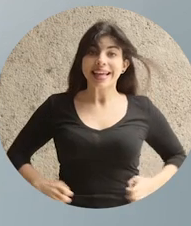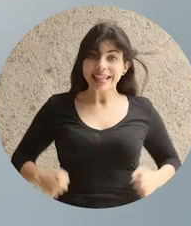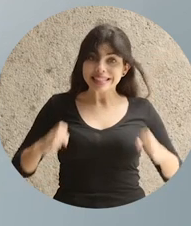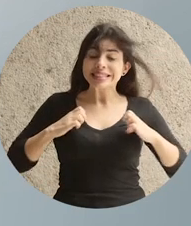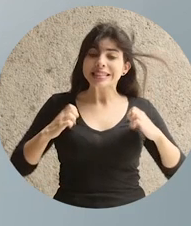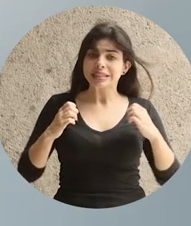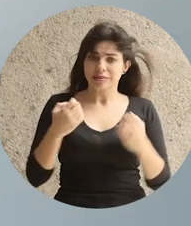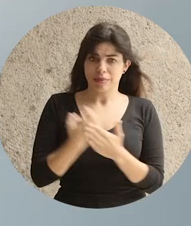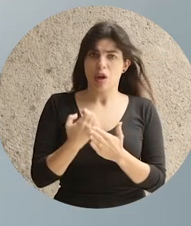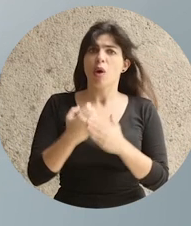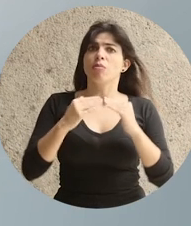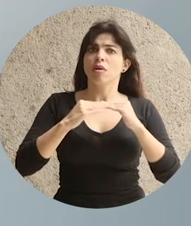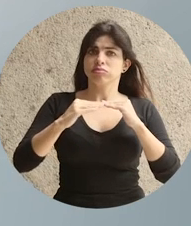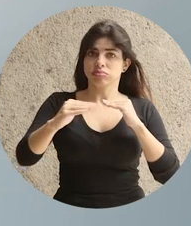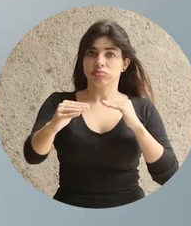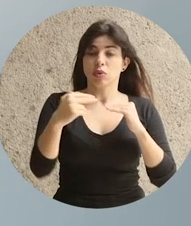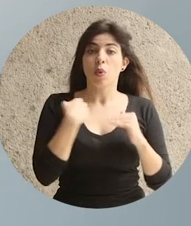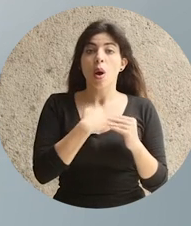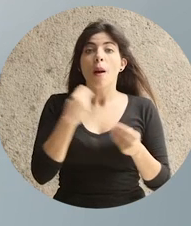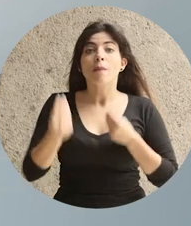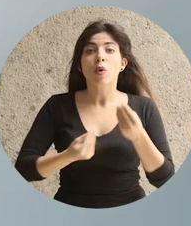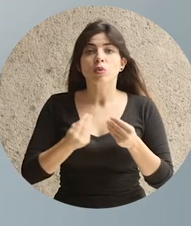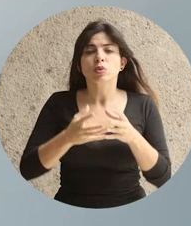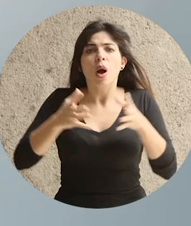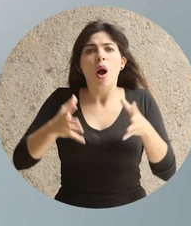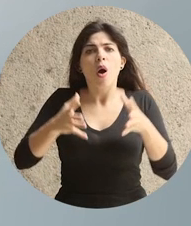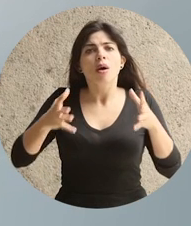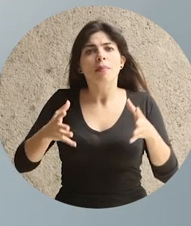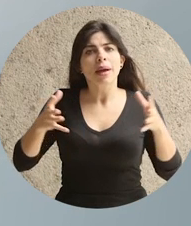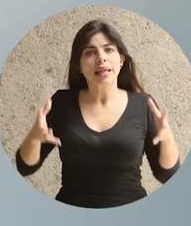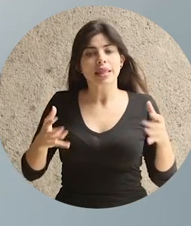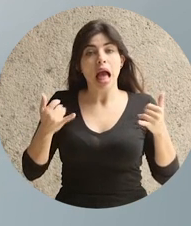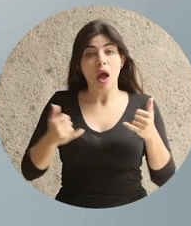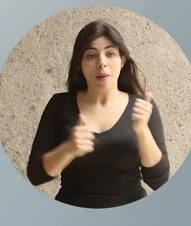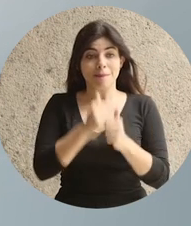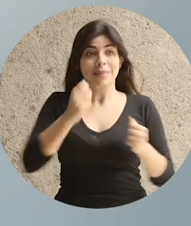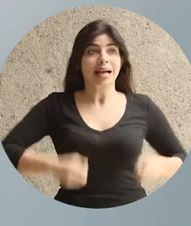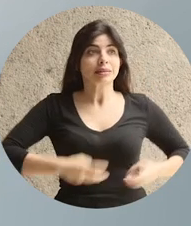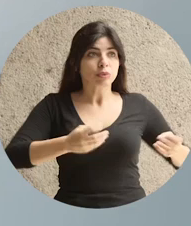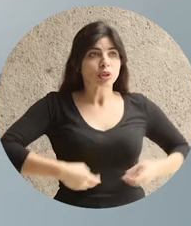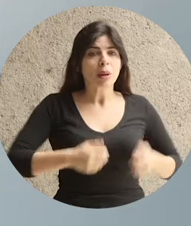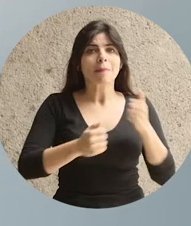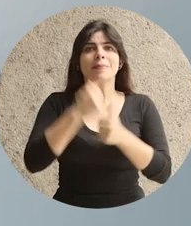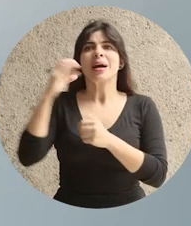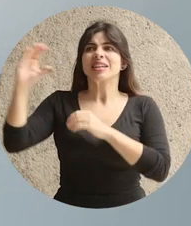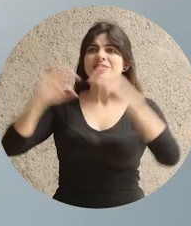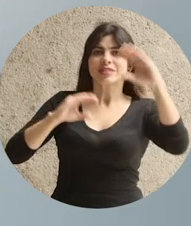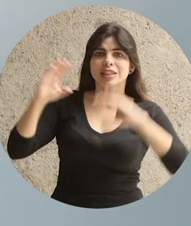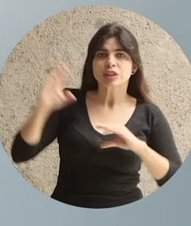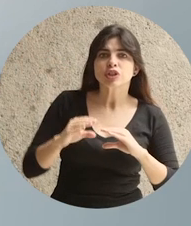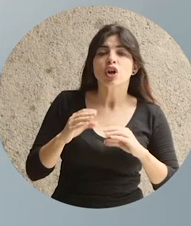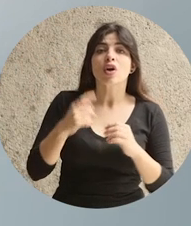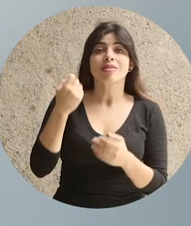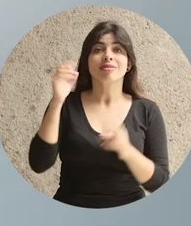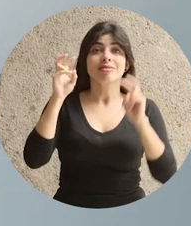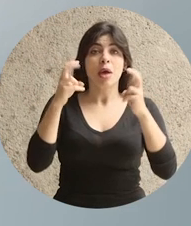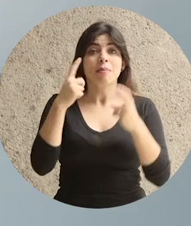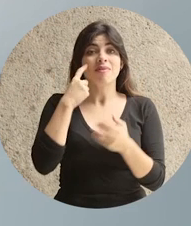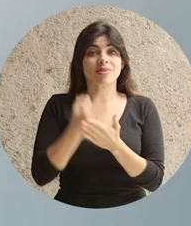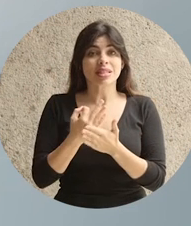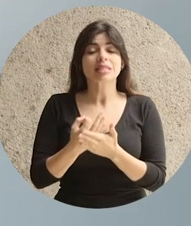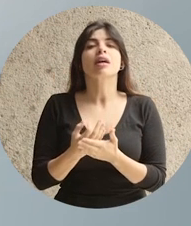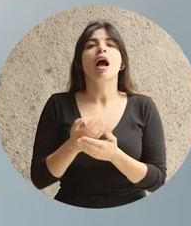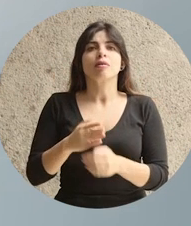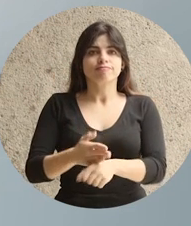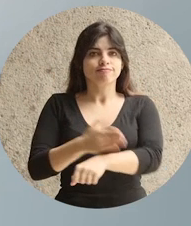Existe estabilidad económica. Nuestra producción aumenta. Hay más exportaciones e inversiones. Y hemos mejorado en lo fiscal.